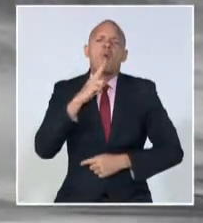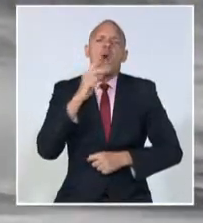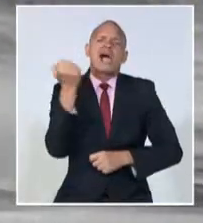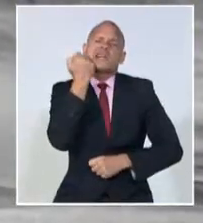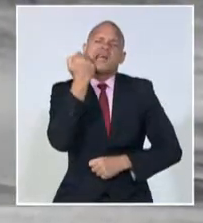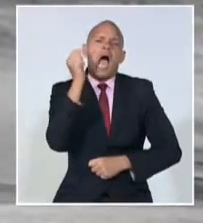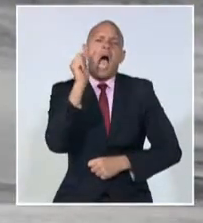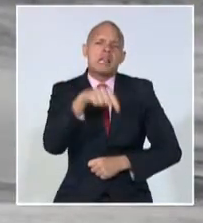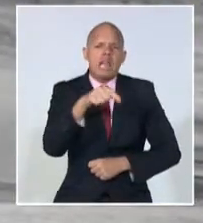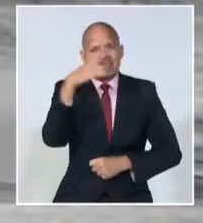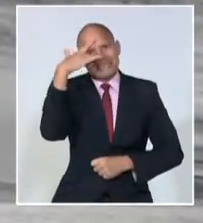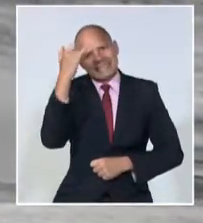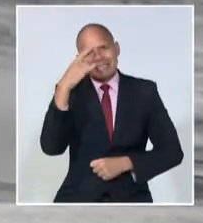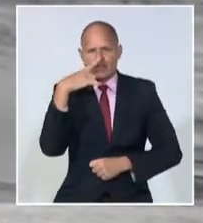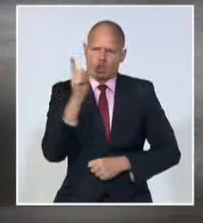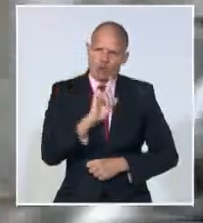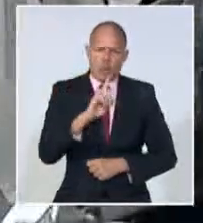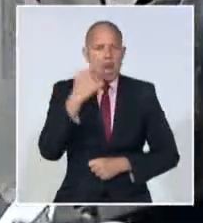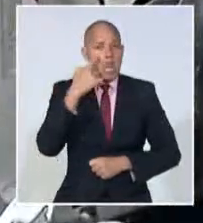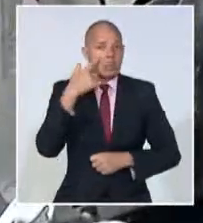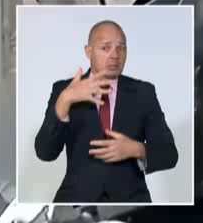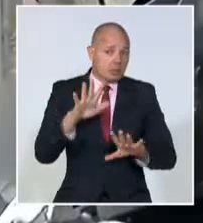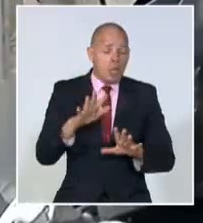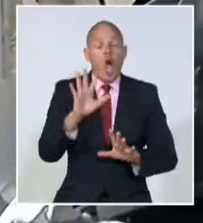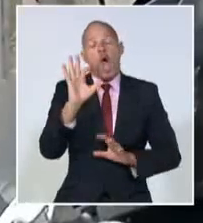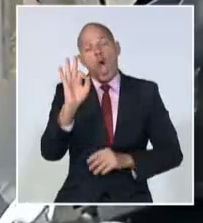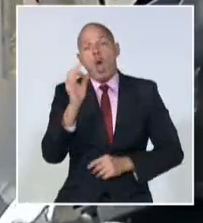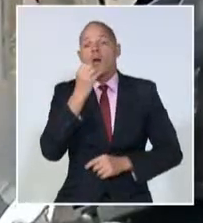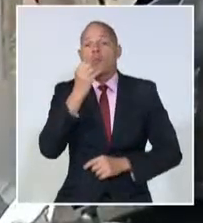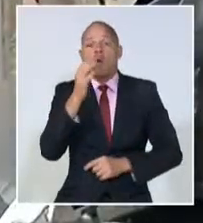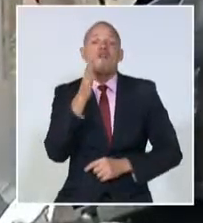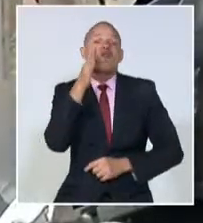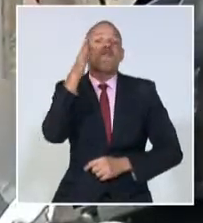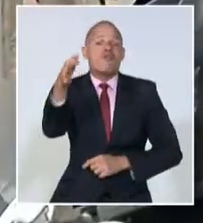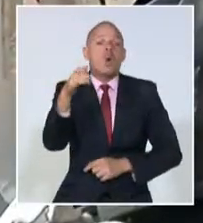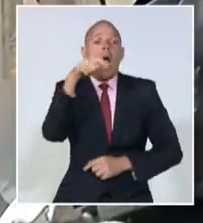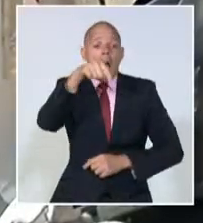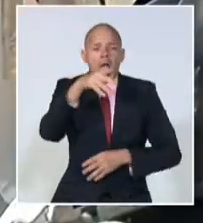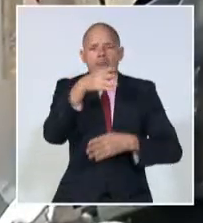si sus polos son ideales para la construcción de bases habitables.